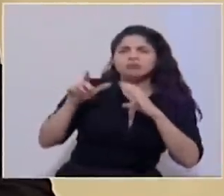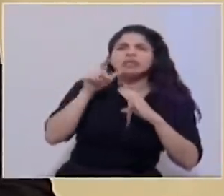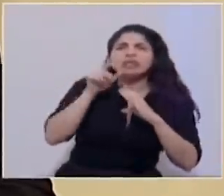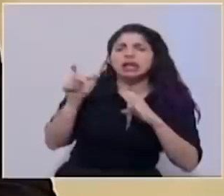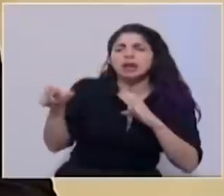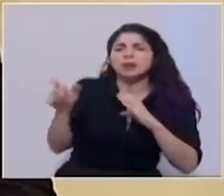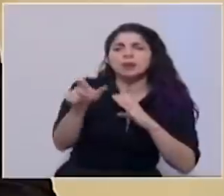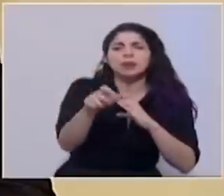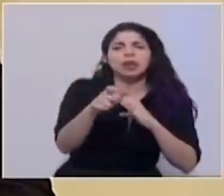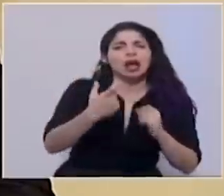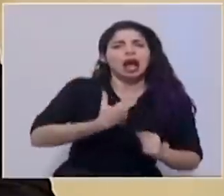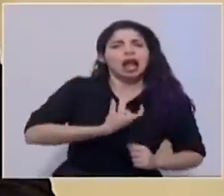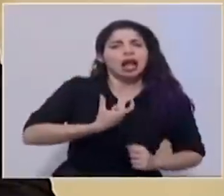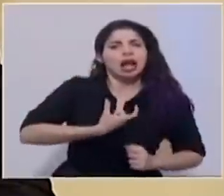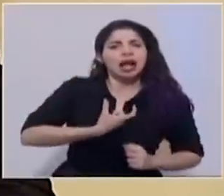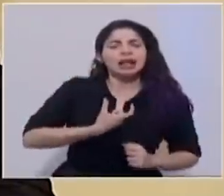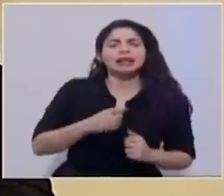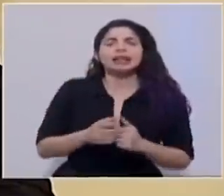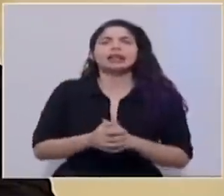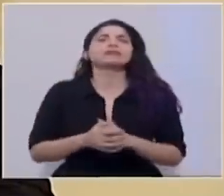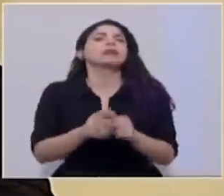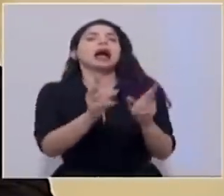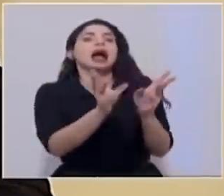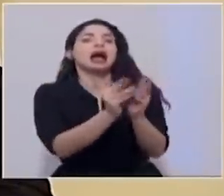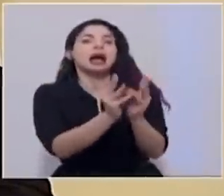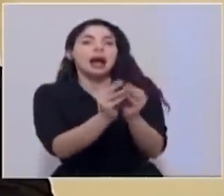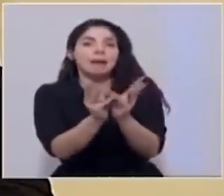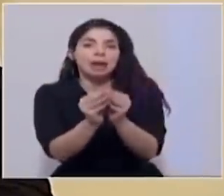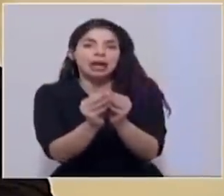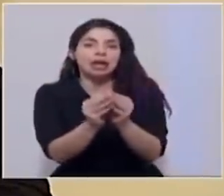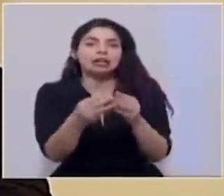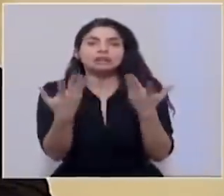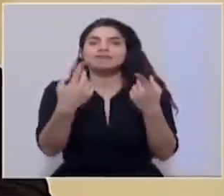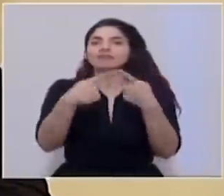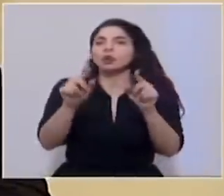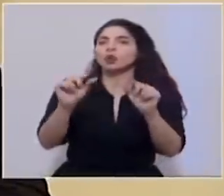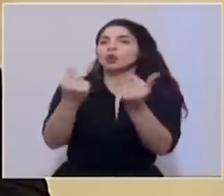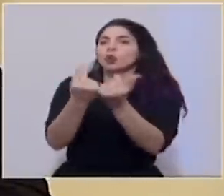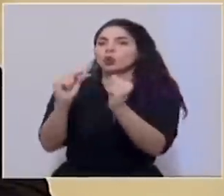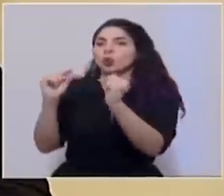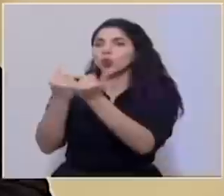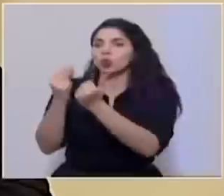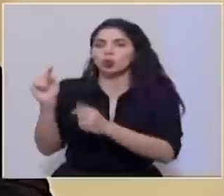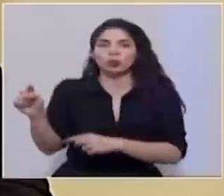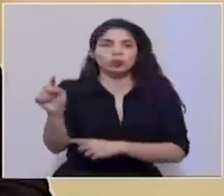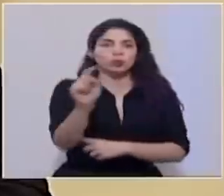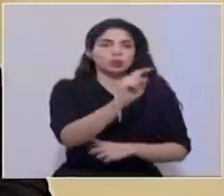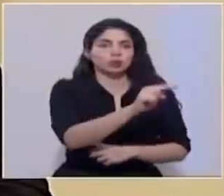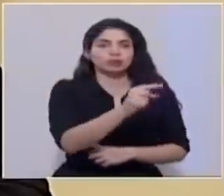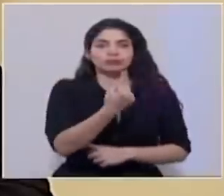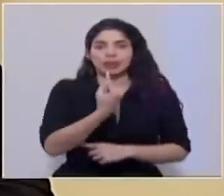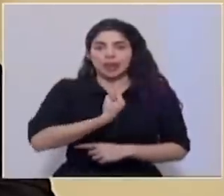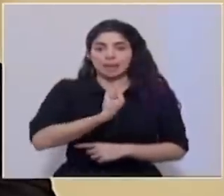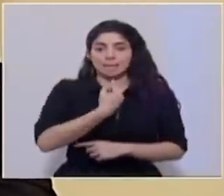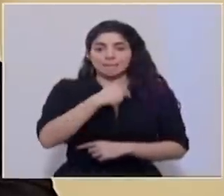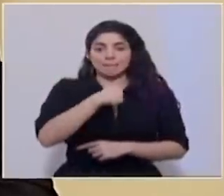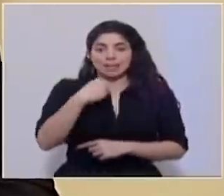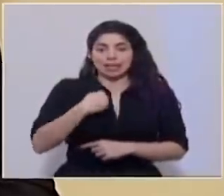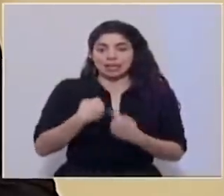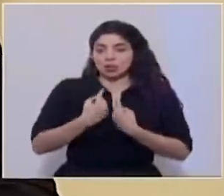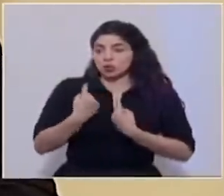con cámaras, con diferentes grupos organizados, cada ministro, ministra,